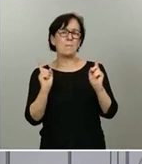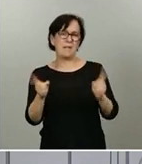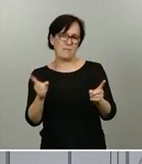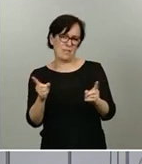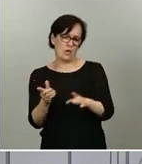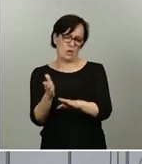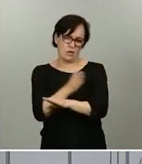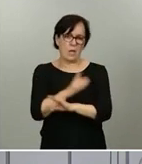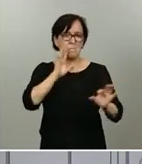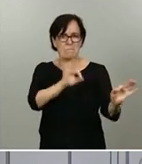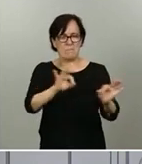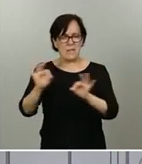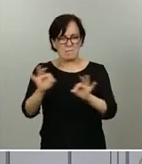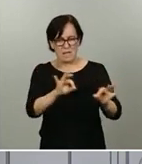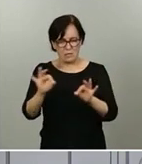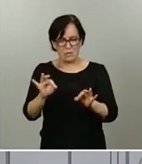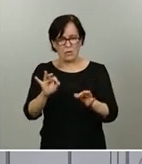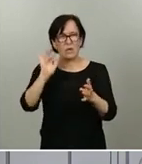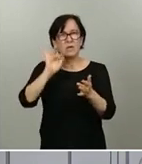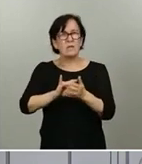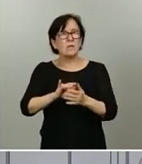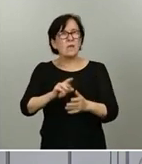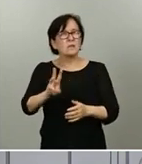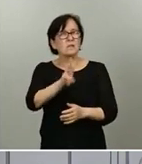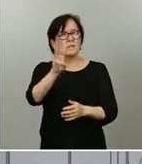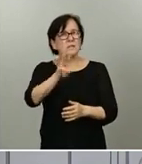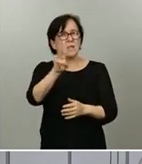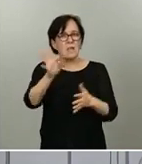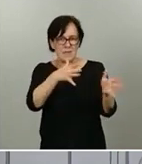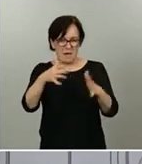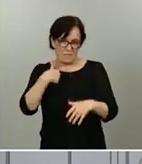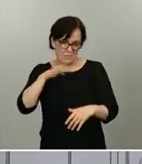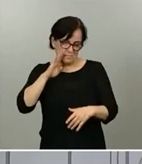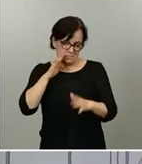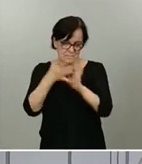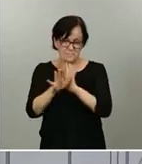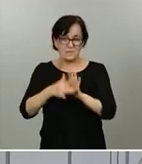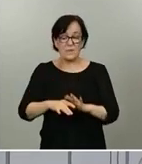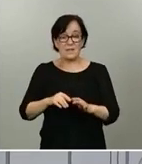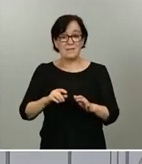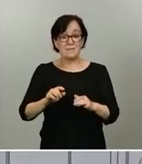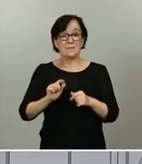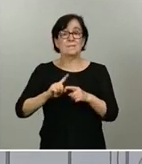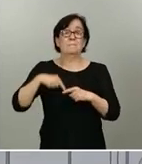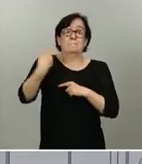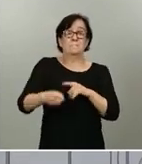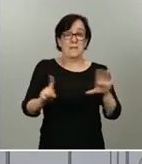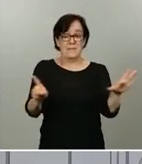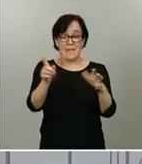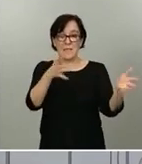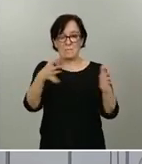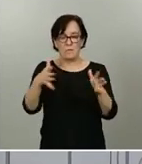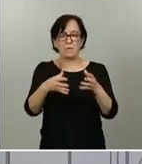preparación, el día, yo creo que fue el 3 de marzo, como les comento. Posteriormente, el día 6 de marzo, se tuvo información